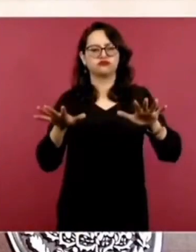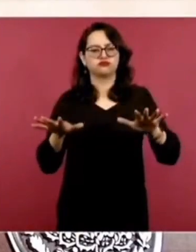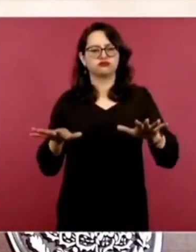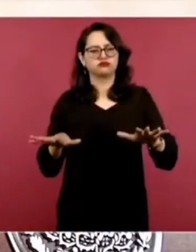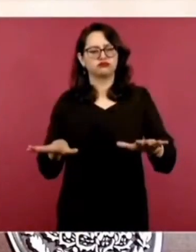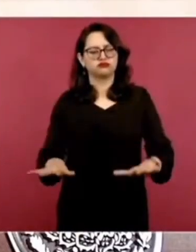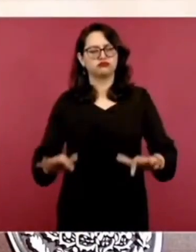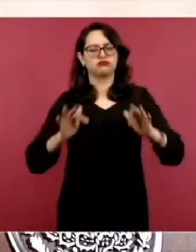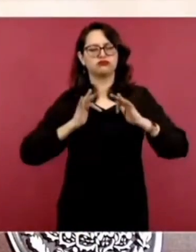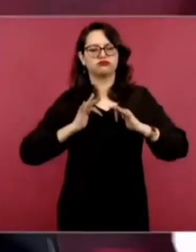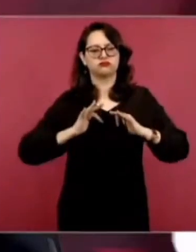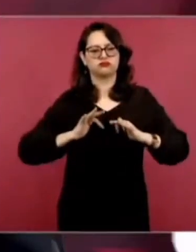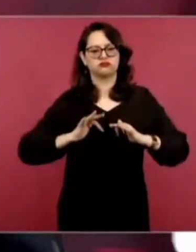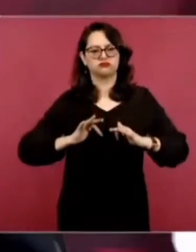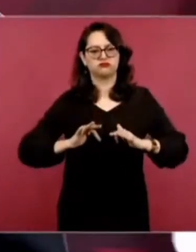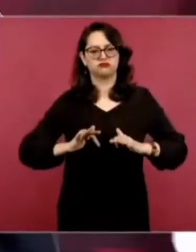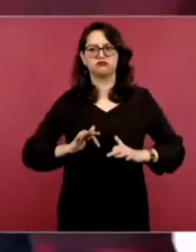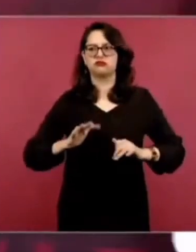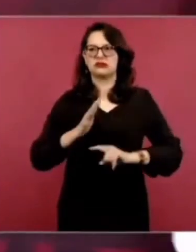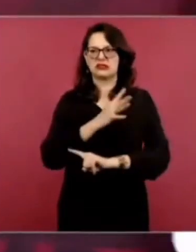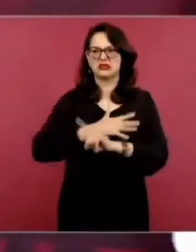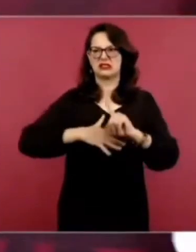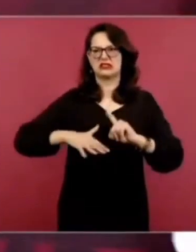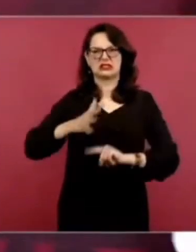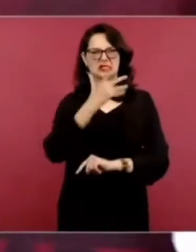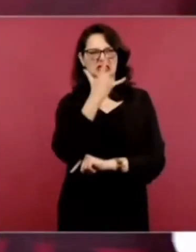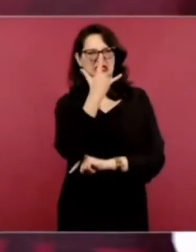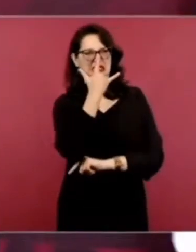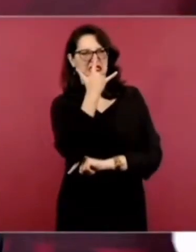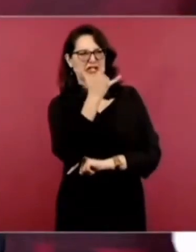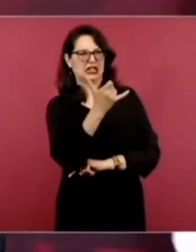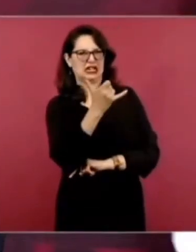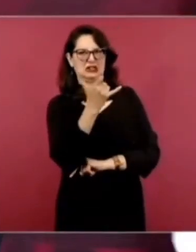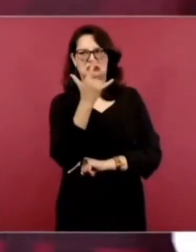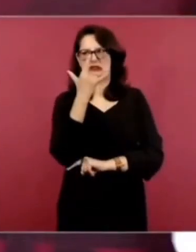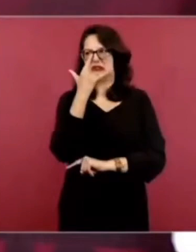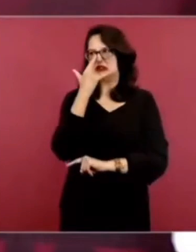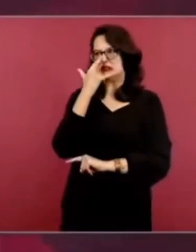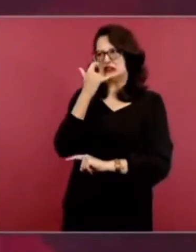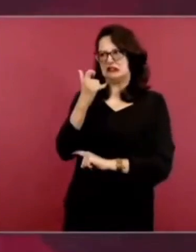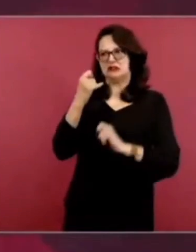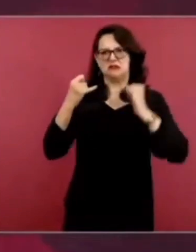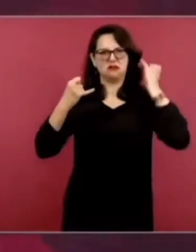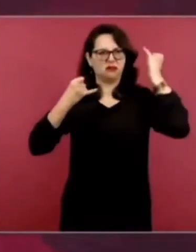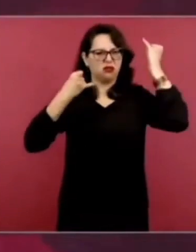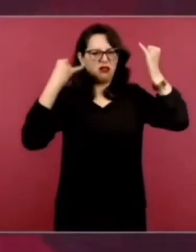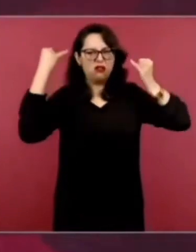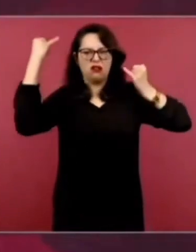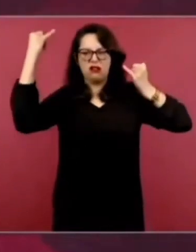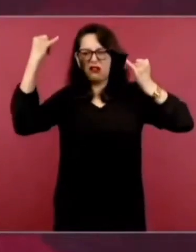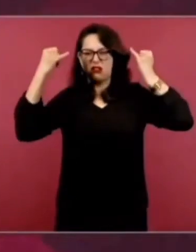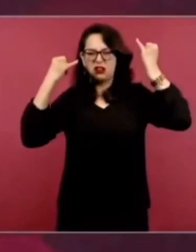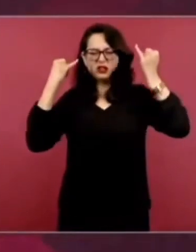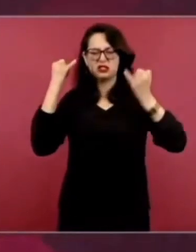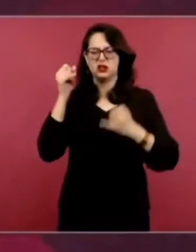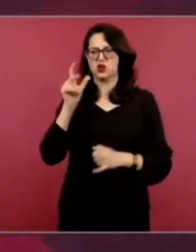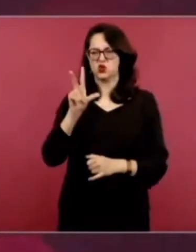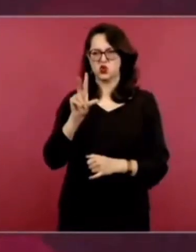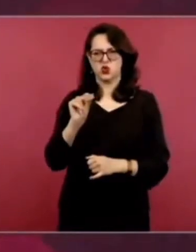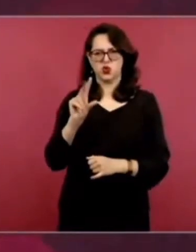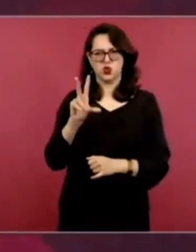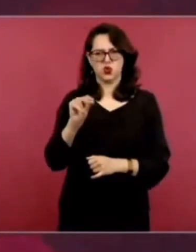enredecer la vida política.